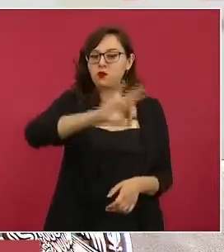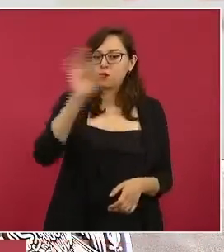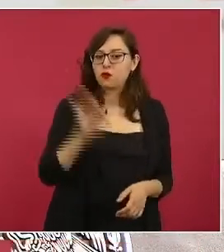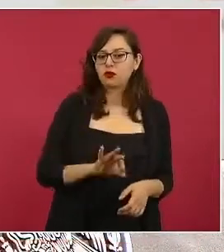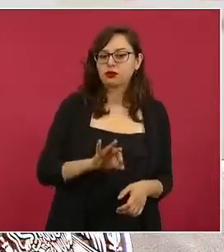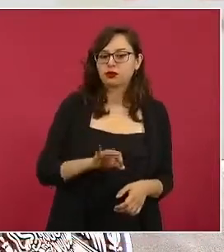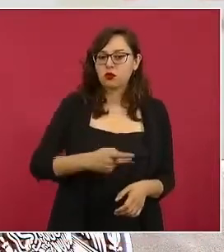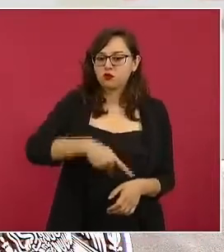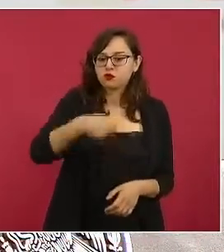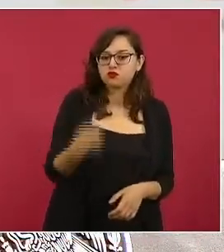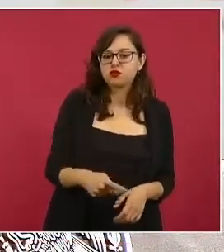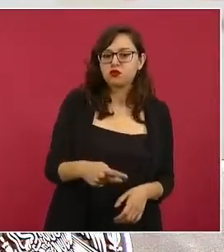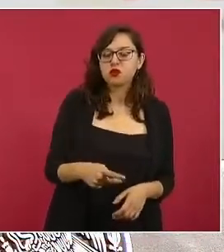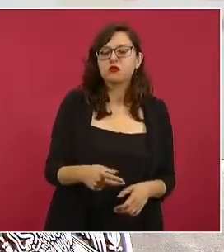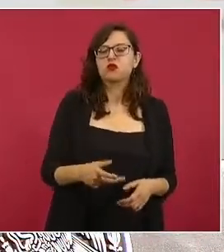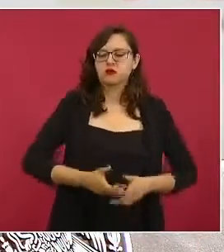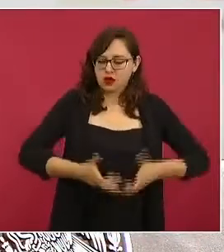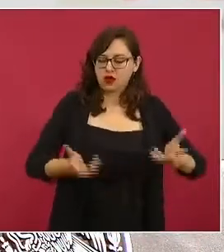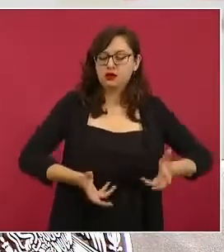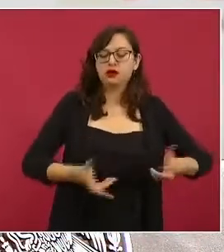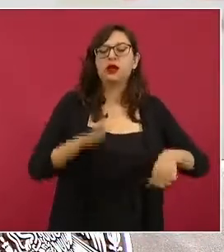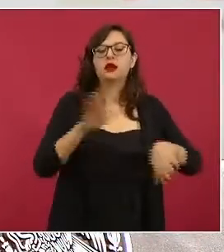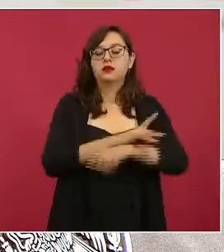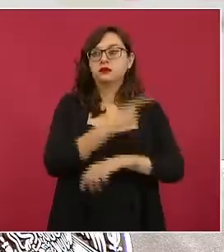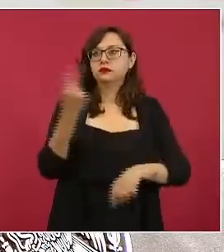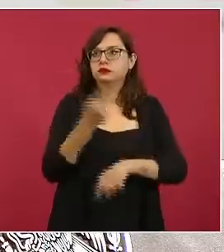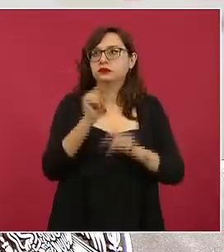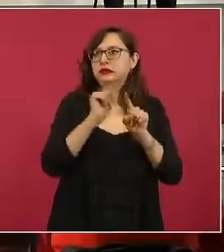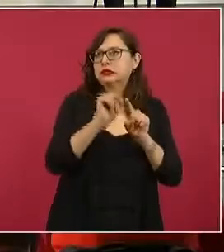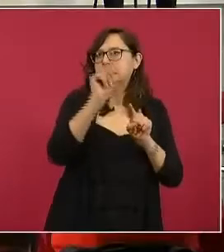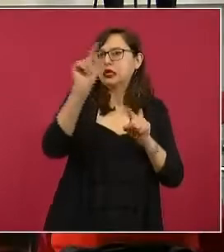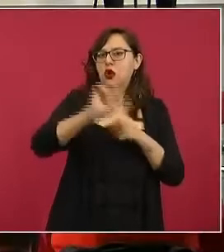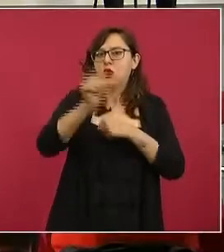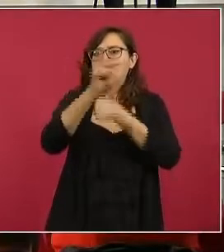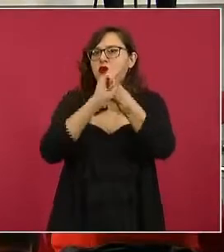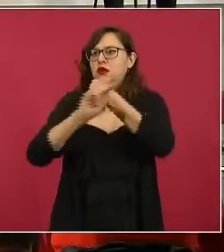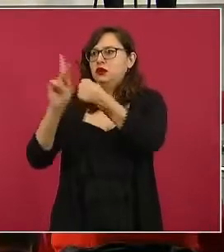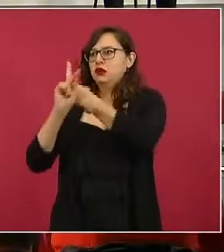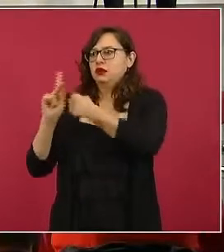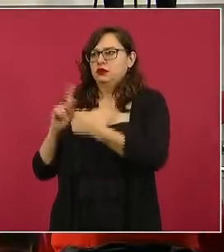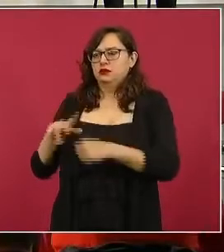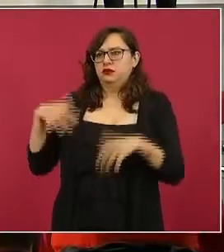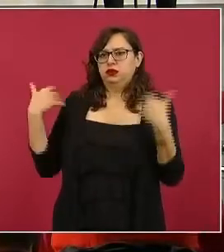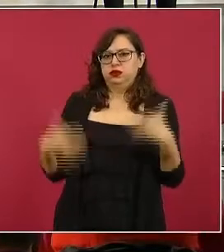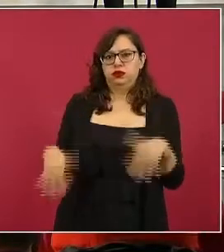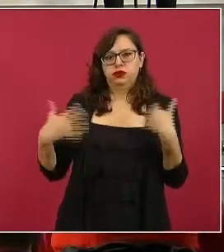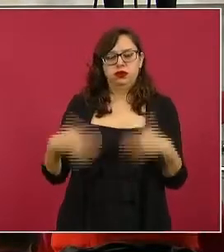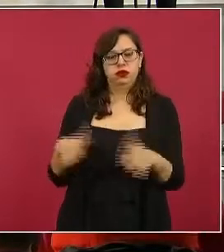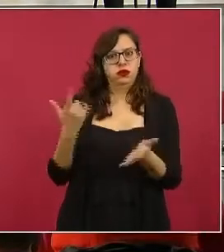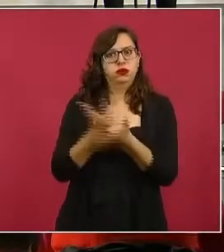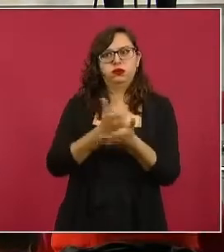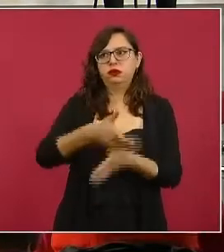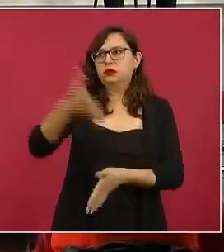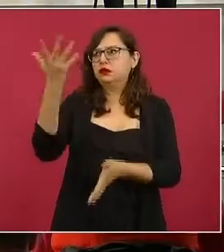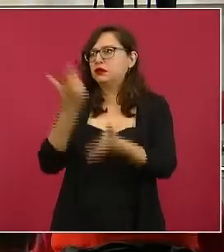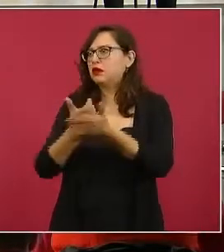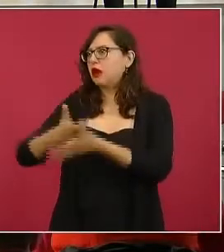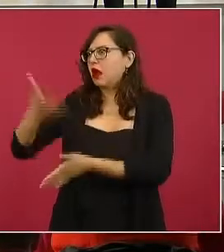los incrementos de precio, pero principalmente a la falta de oferta de fertilizantes a nivel mundial,